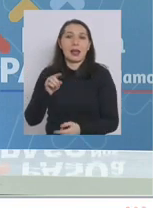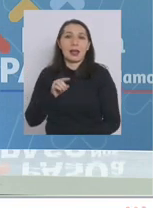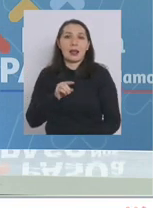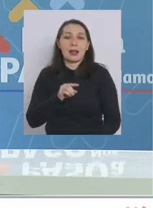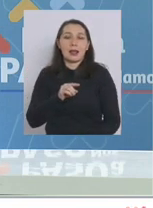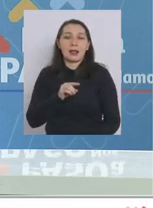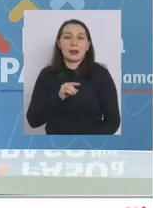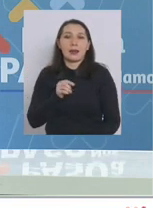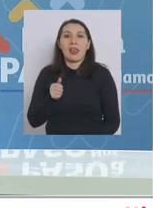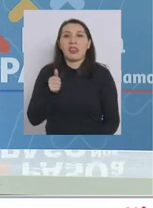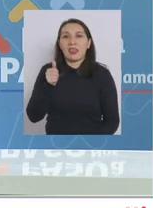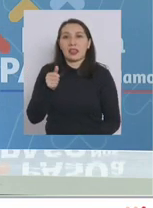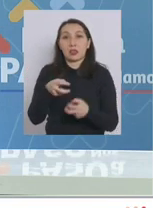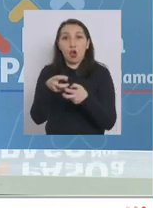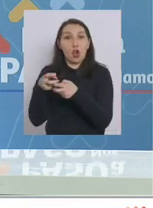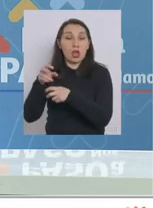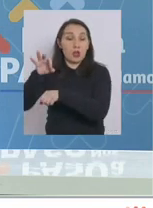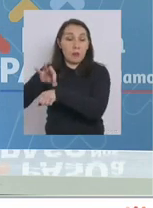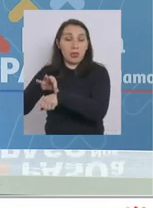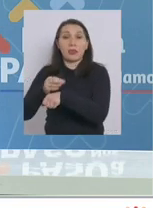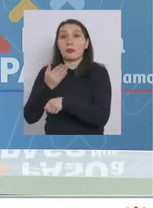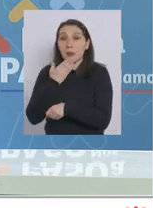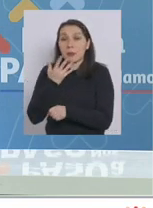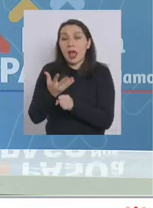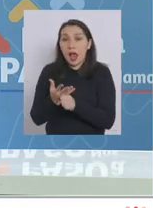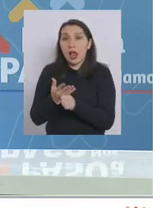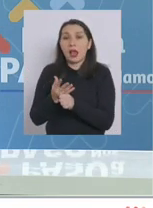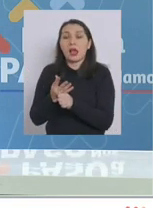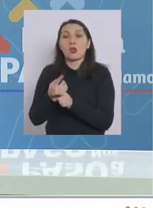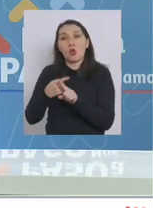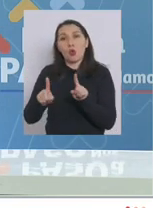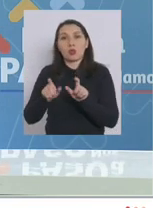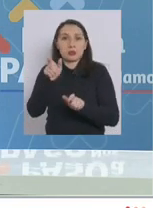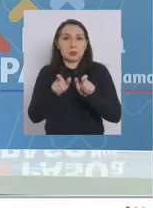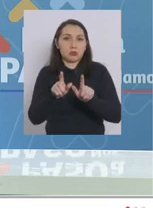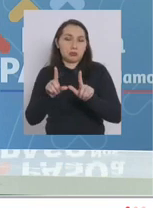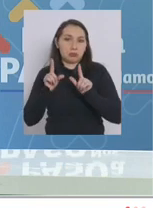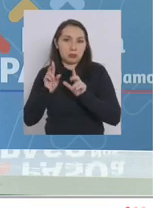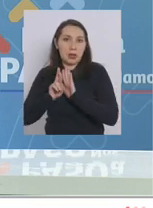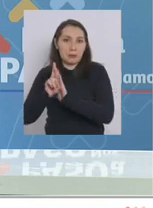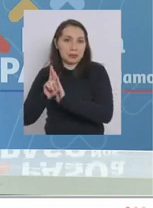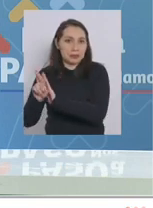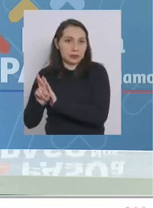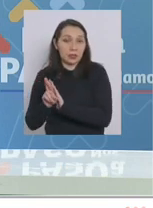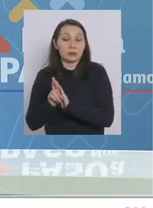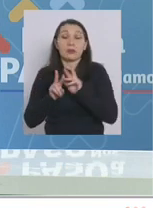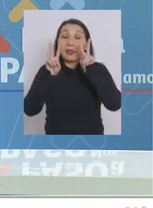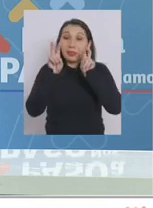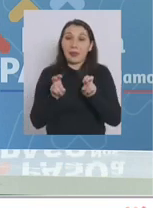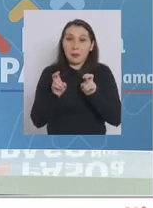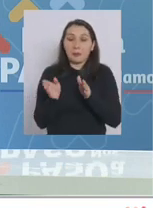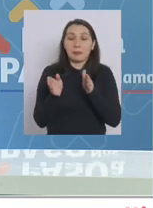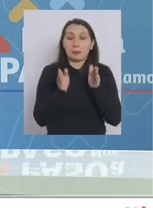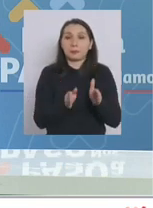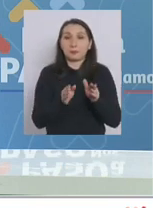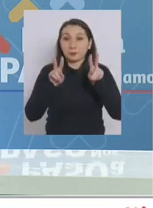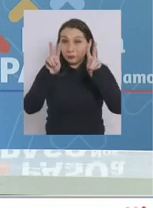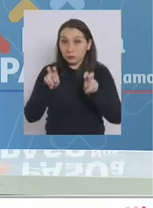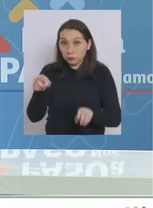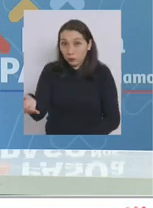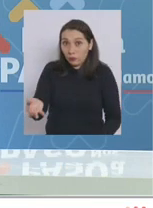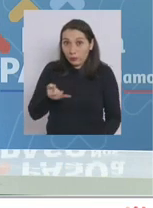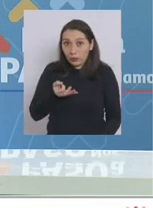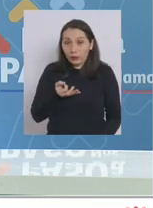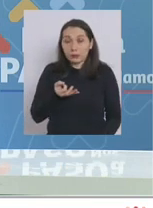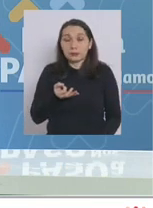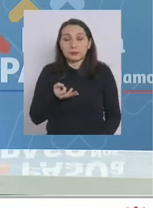dirigente del colegio médico y que estuvo también otros actores con respecto a los temas que usted me